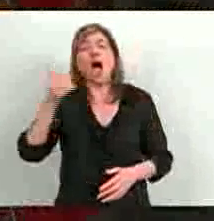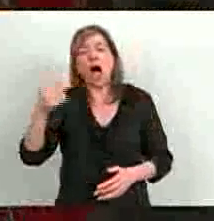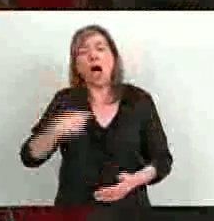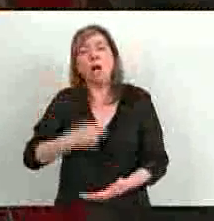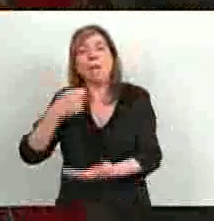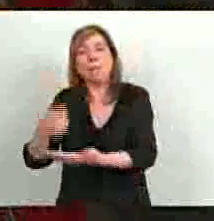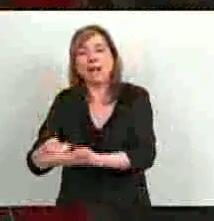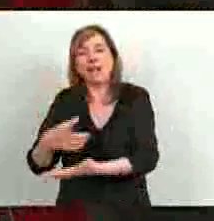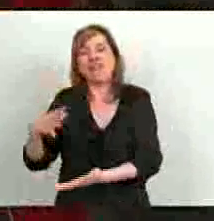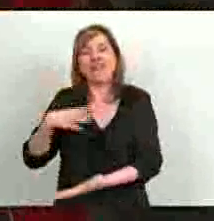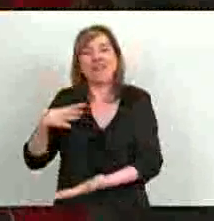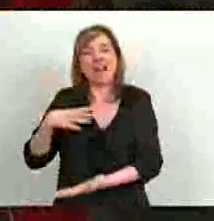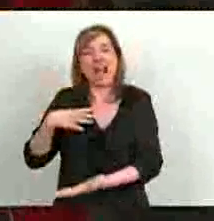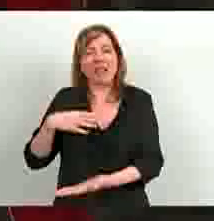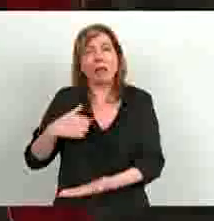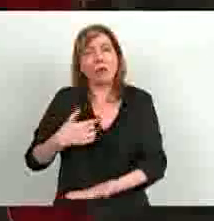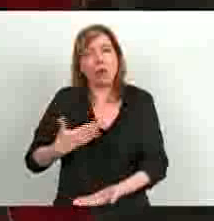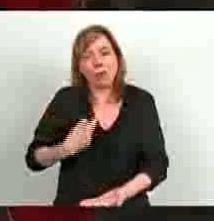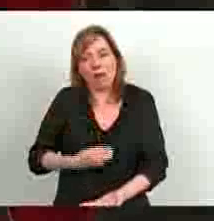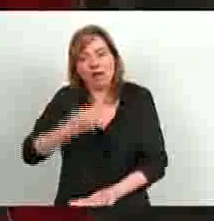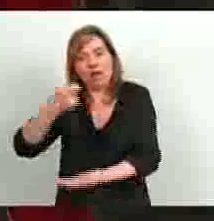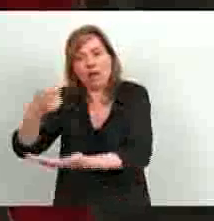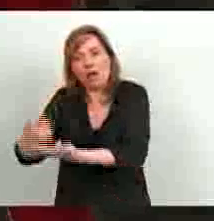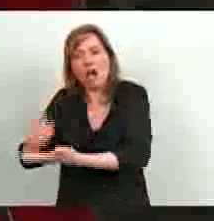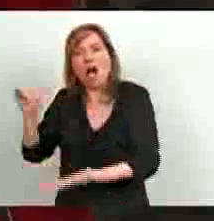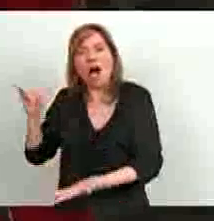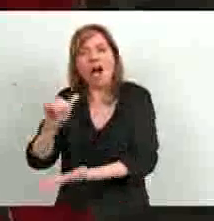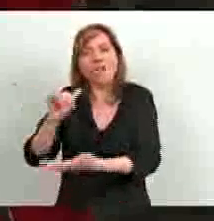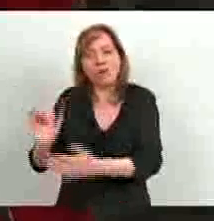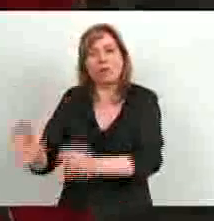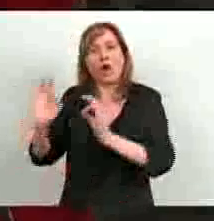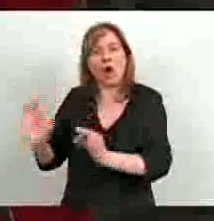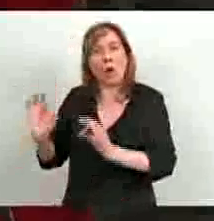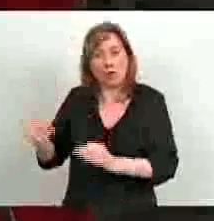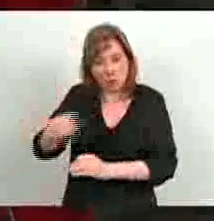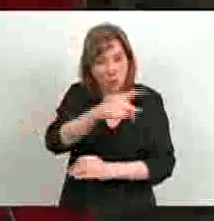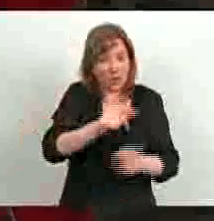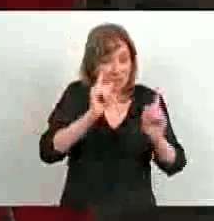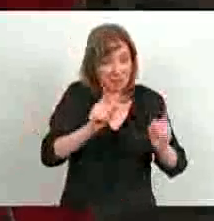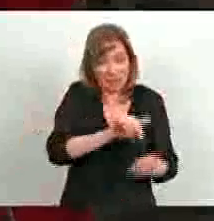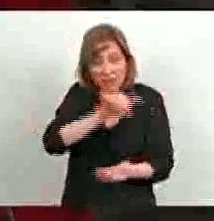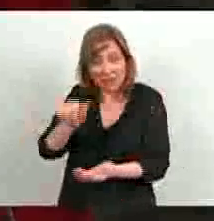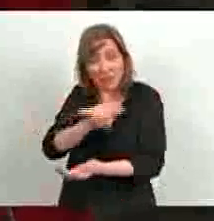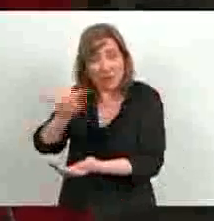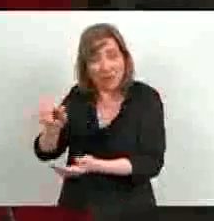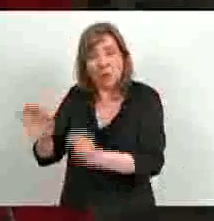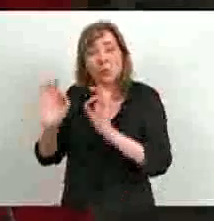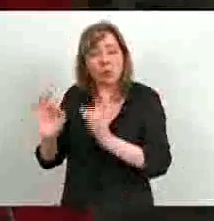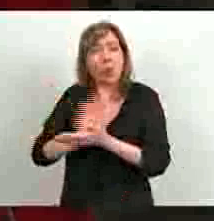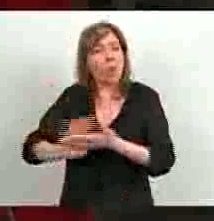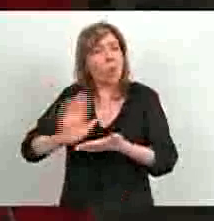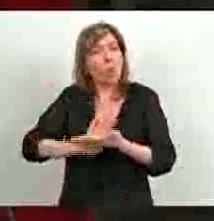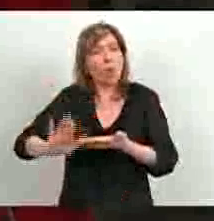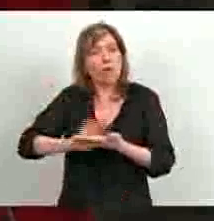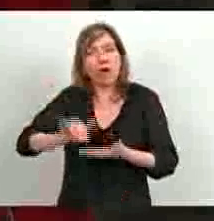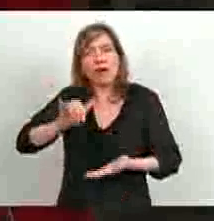nos dicen que es deficitaria cuando estamos poniendo la flota de aviones en la que muchos de ustedes vuelan y que hace a la seguridad nueva. La